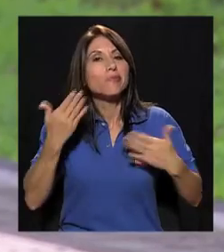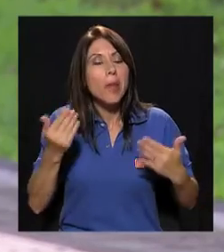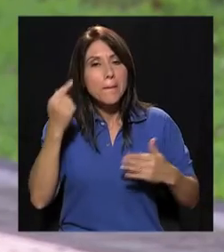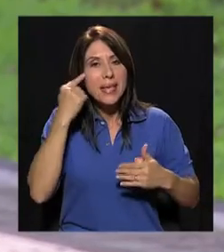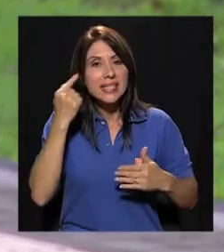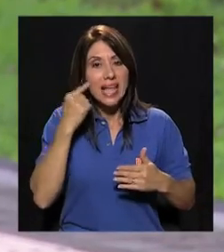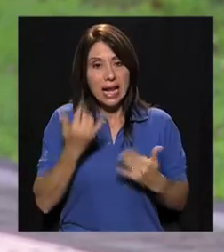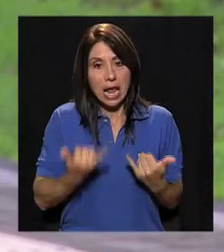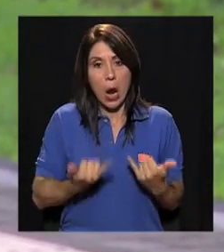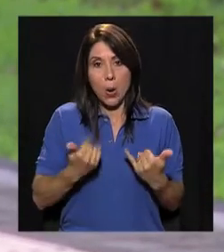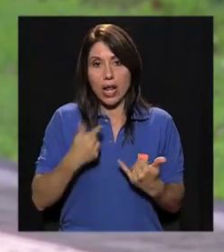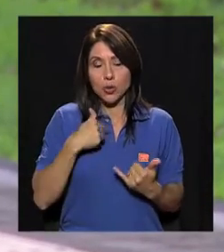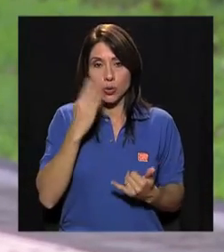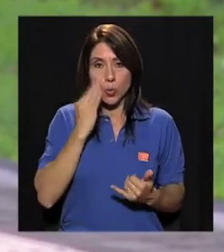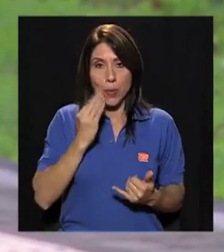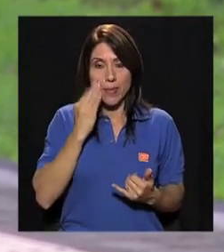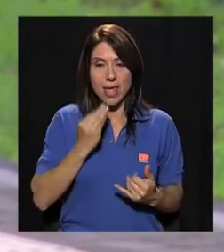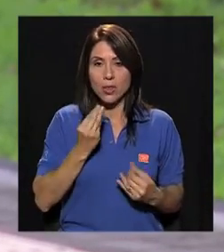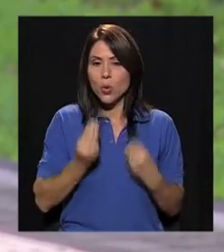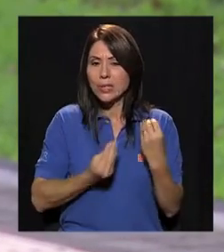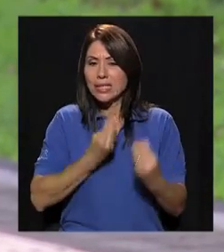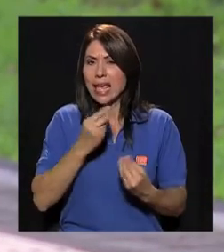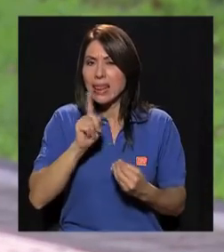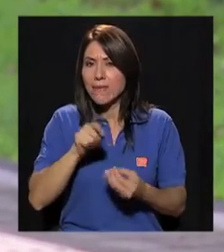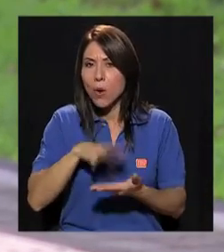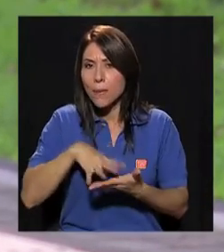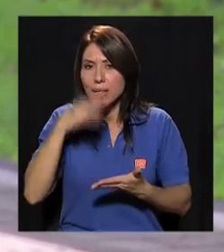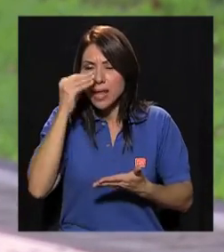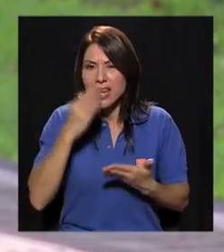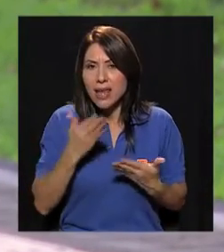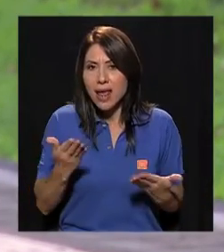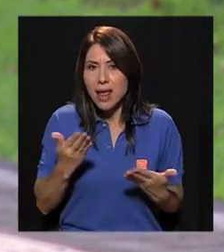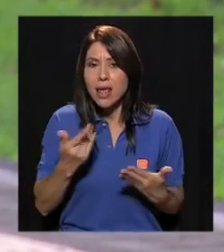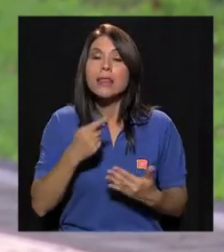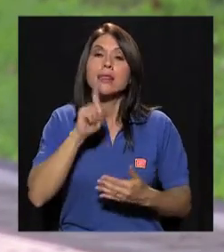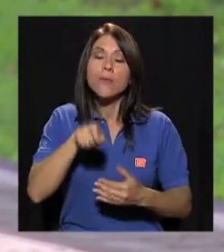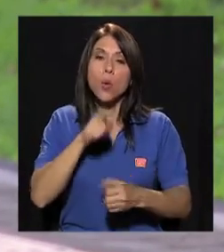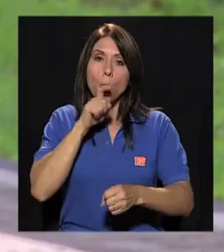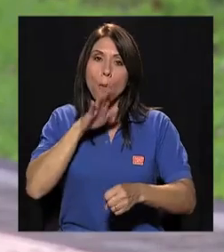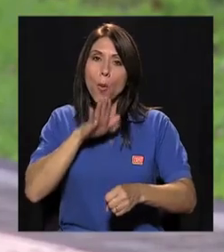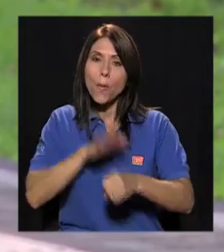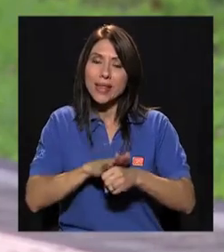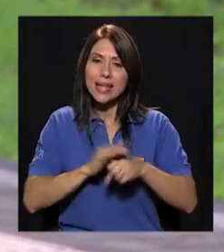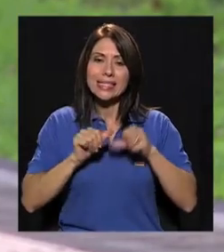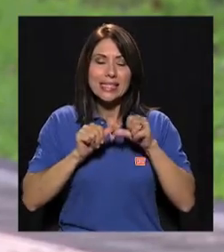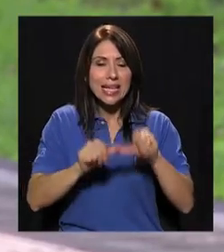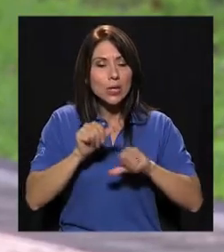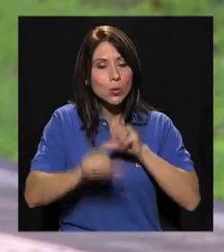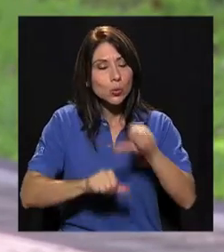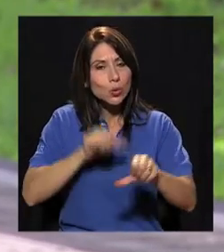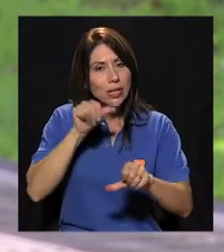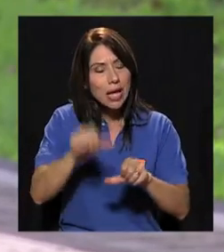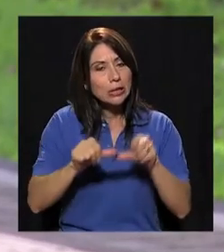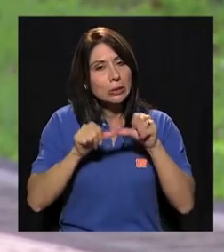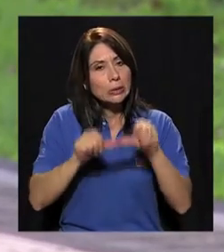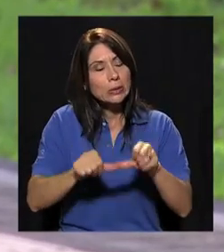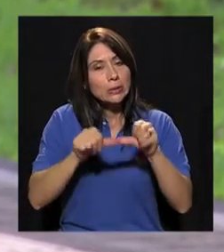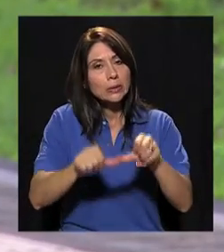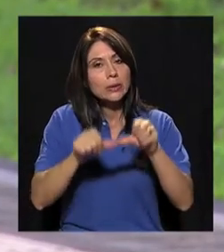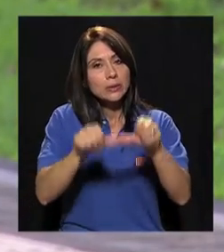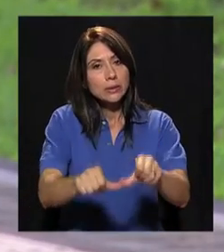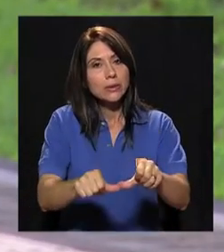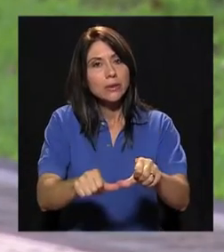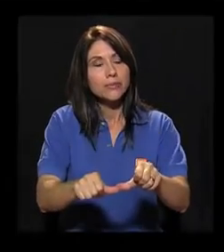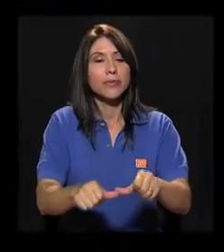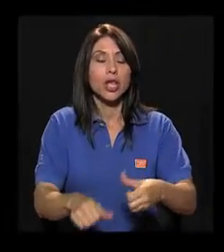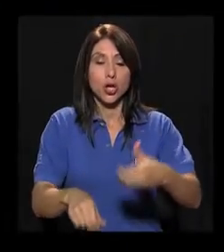qué es lo que tengo que aprender de esto que estoy viviendo en este momento, comprometerme con seguir luchando, ser perseverante